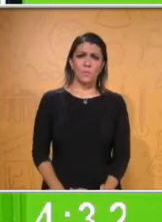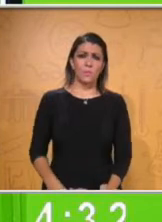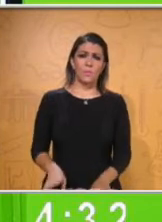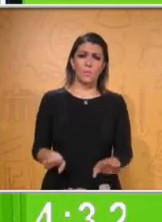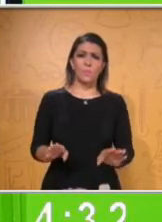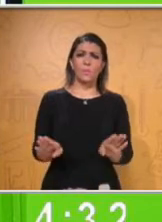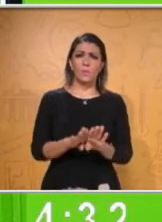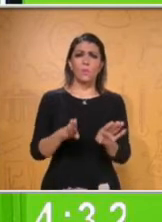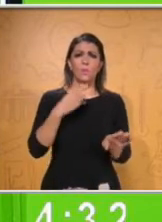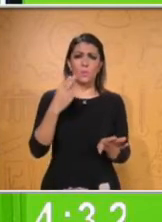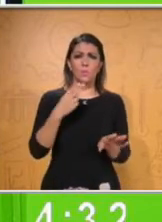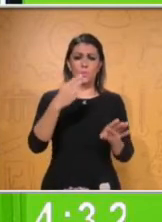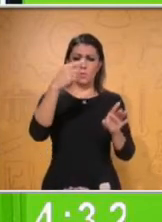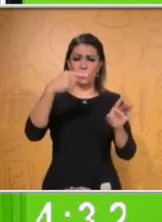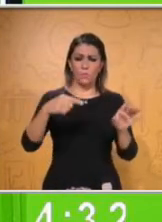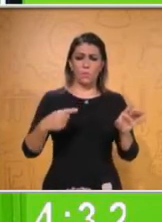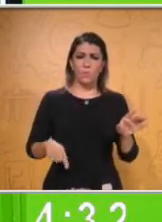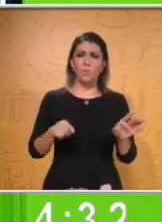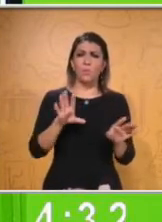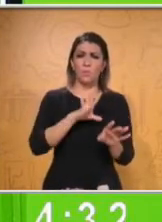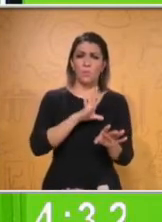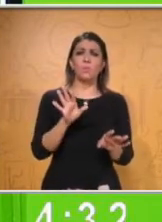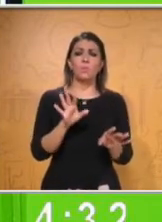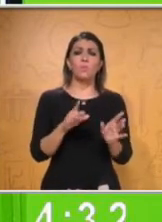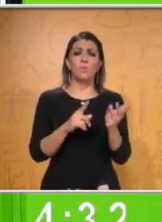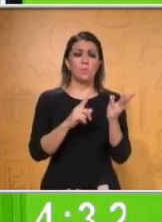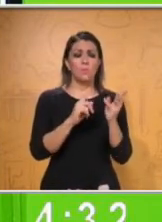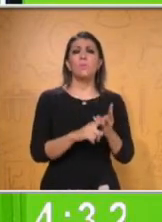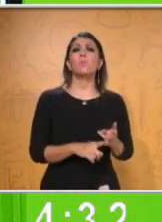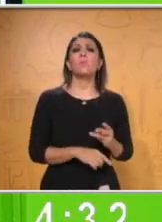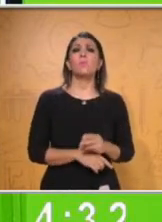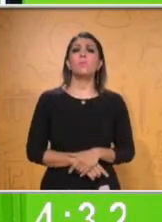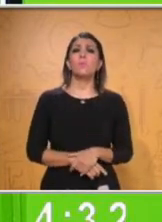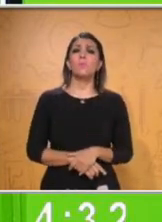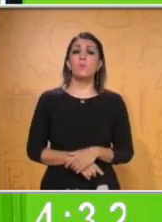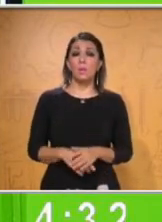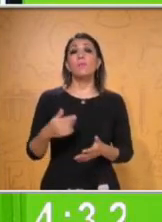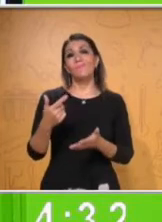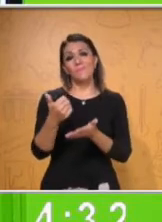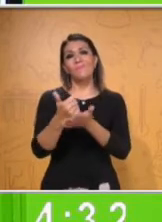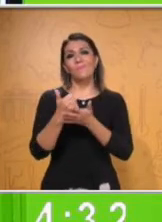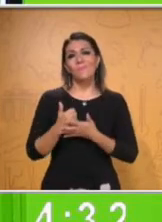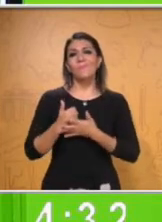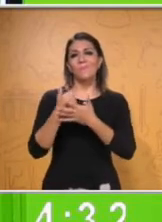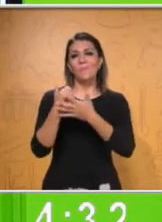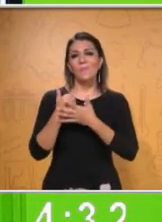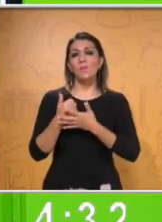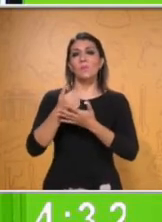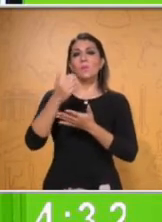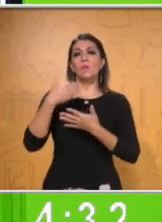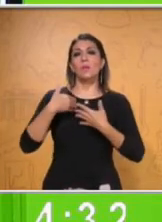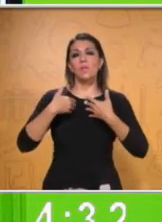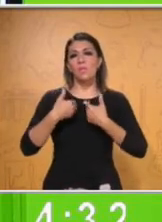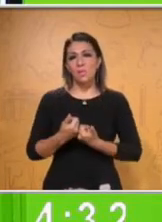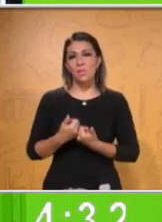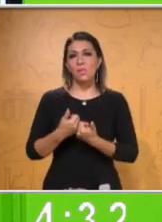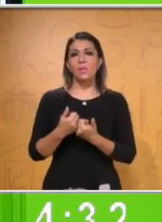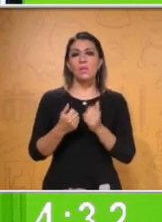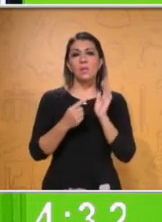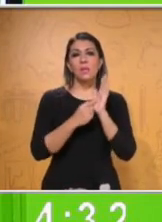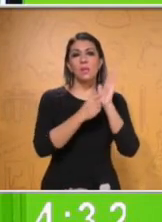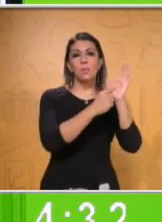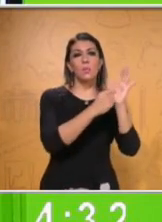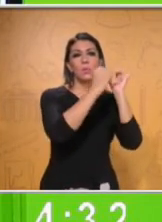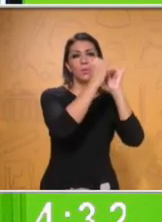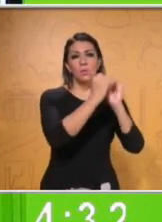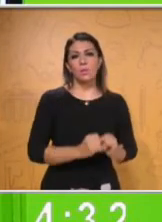momentos de la presentación. Pues la que corresponde es precisamente la que nos ayuda a saber cuál es el apoyo visual que